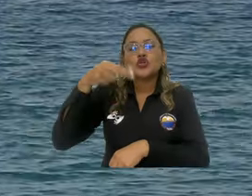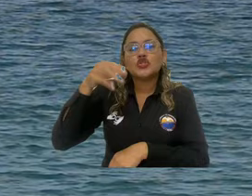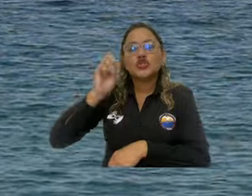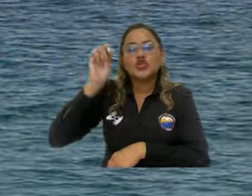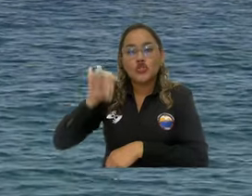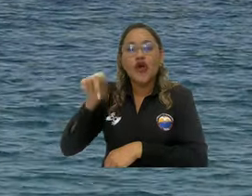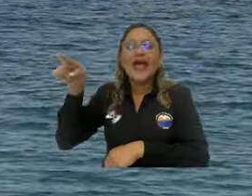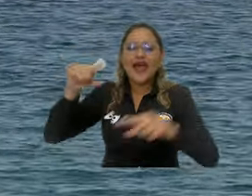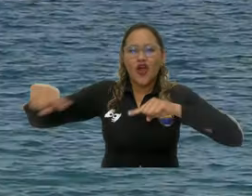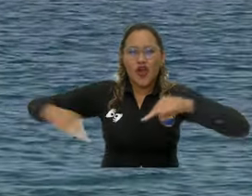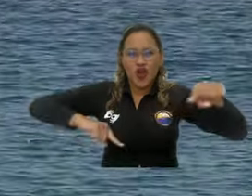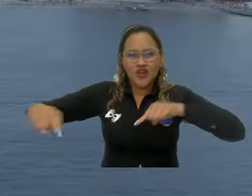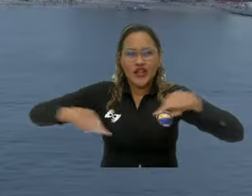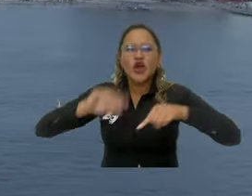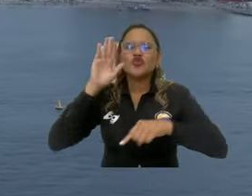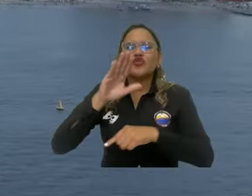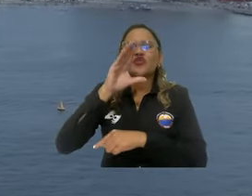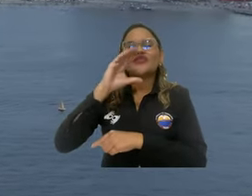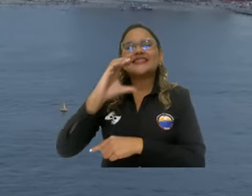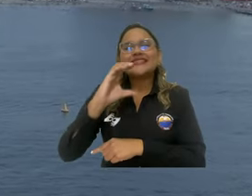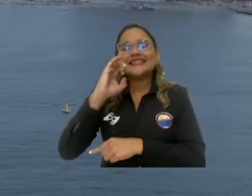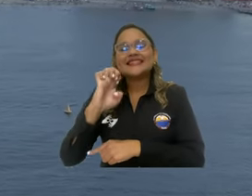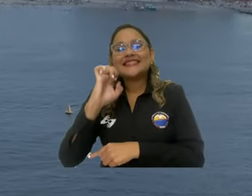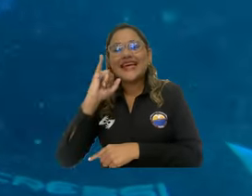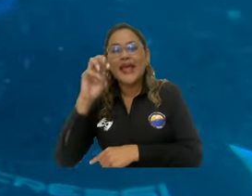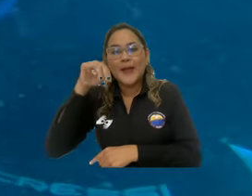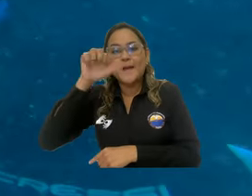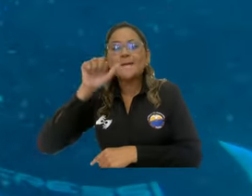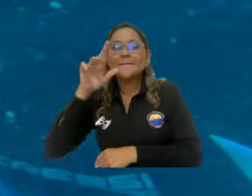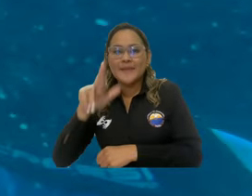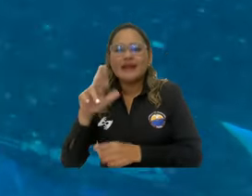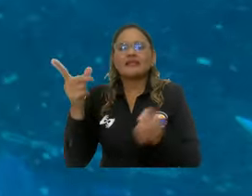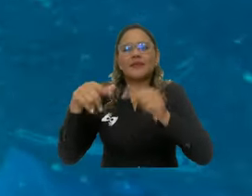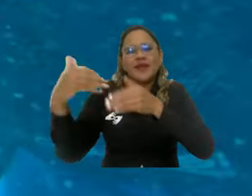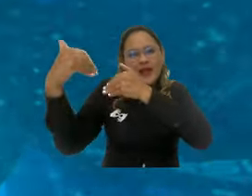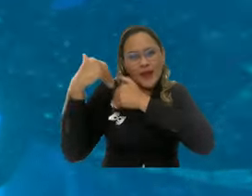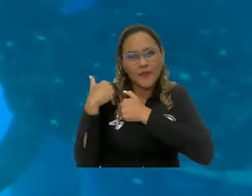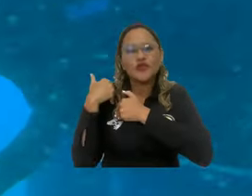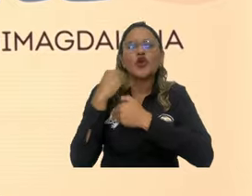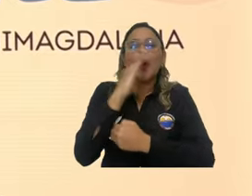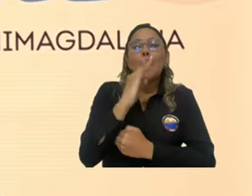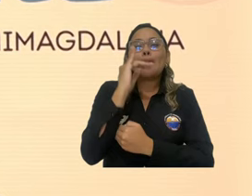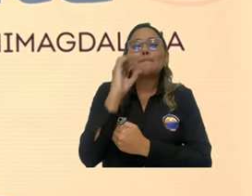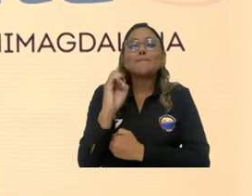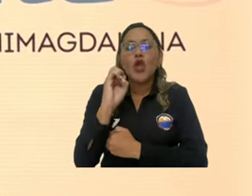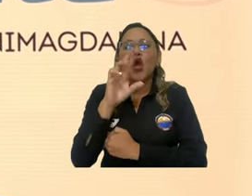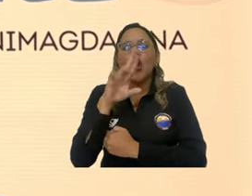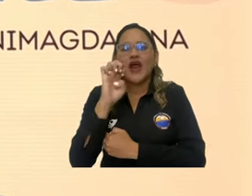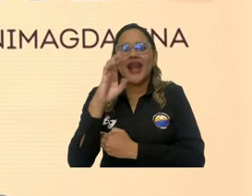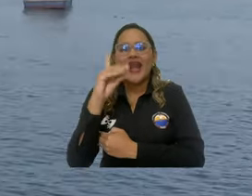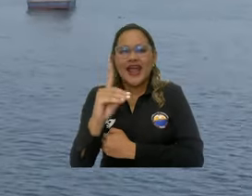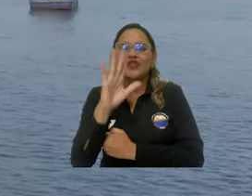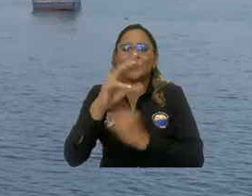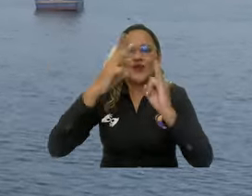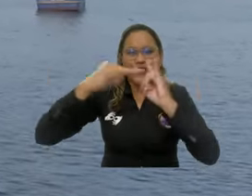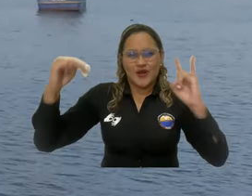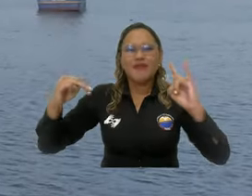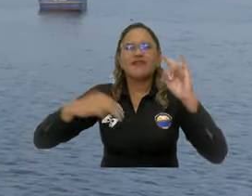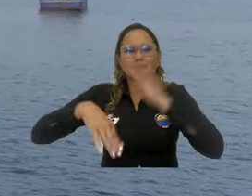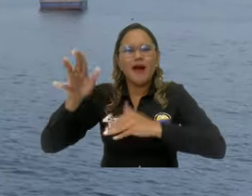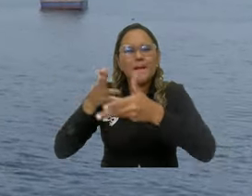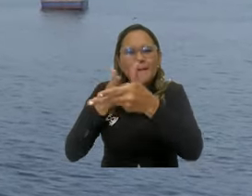coordinador del CEIMAR en Unimagdalena y responsable del Instituto Bioceánico en Desarrollo Regenerativo BioRed Unimagdalena,